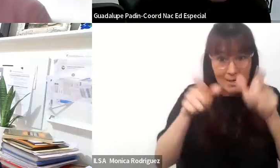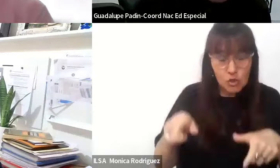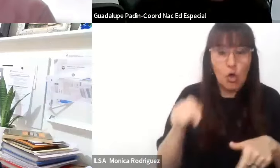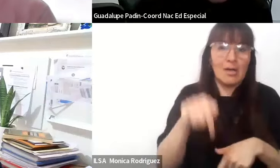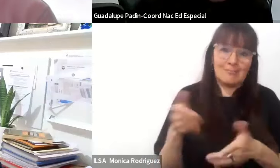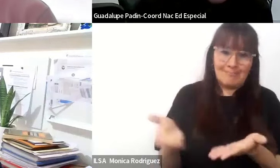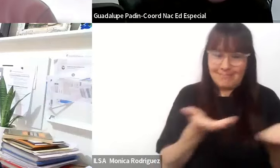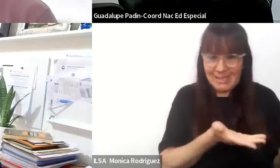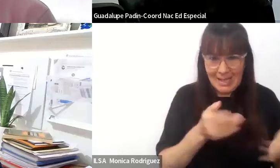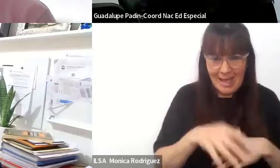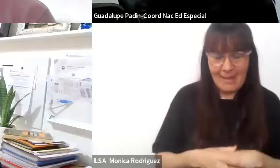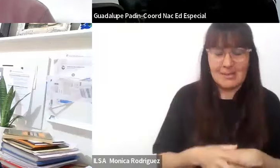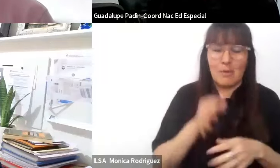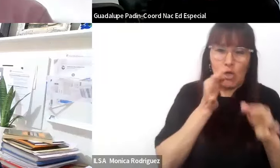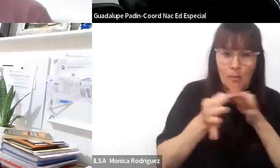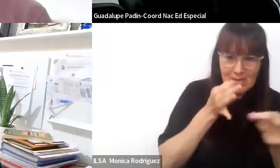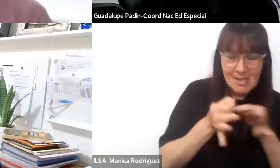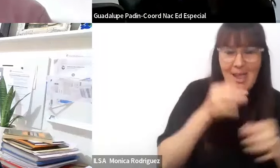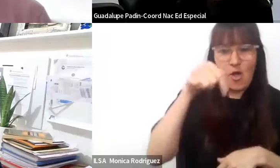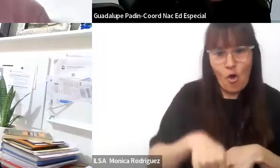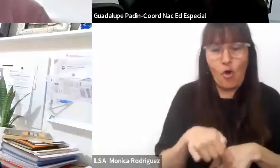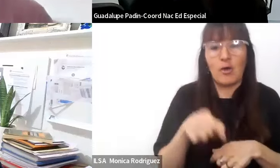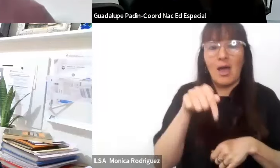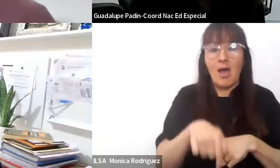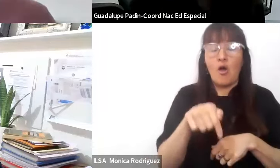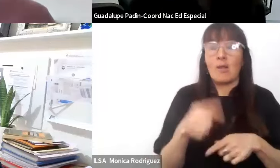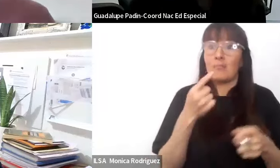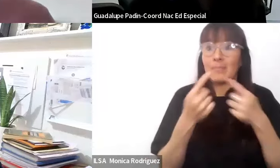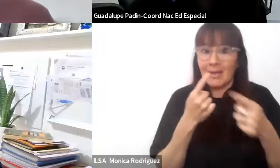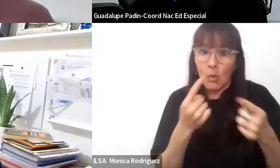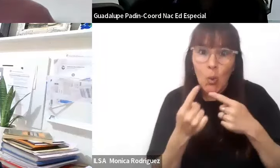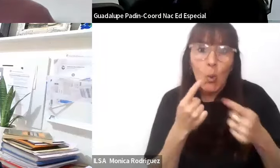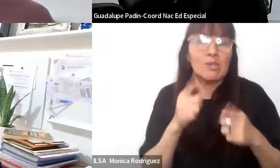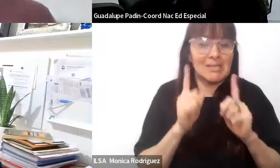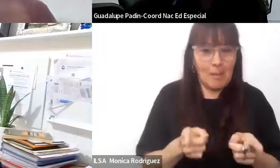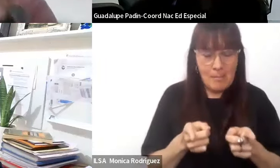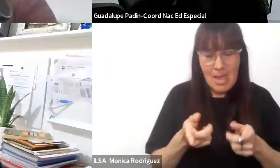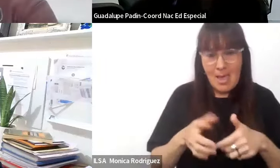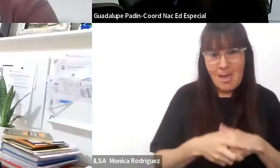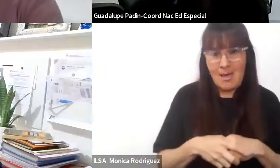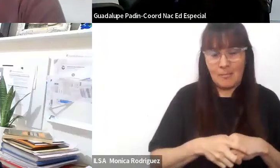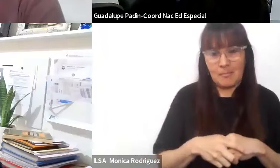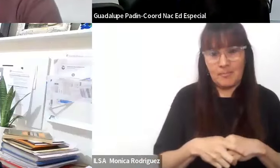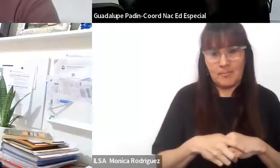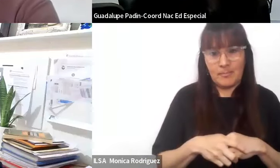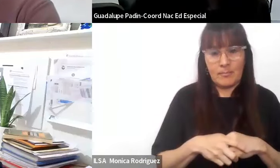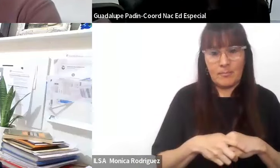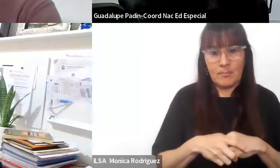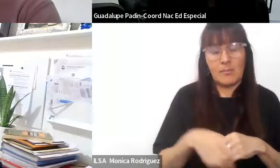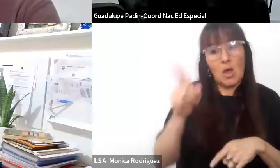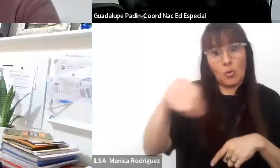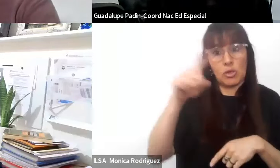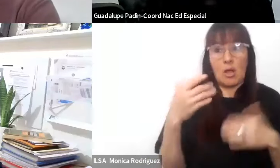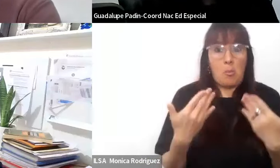placer de conversar y abriremos los interrogantes además de las preguntas disparadoras que ustedes vayan